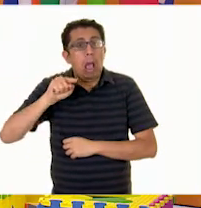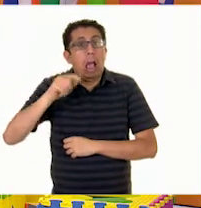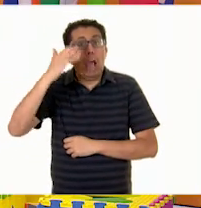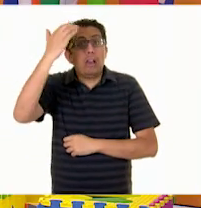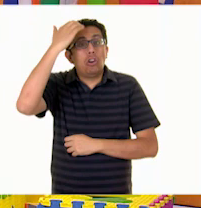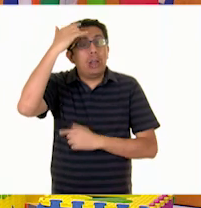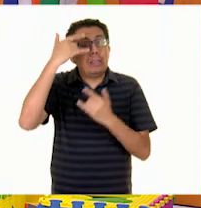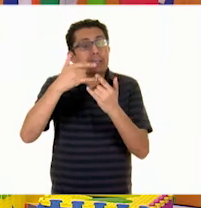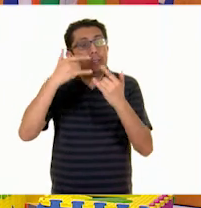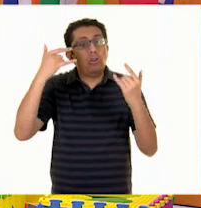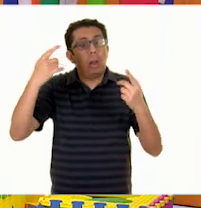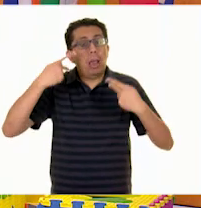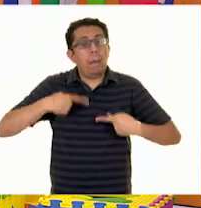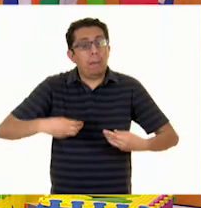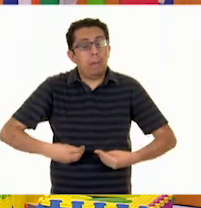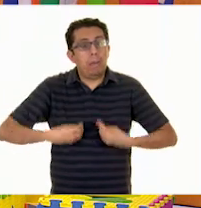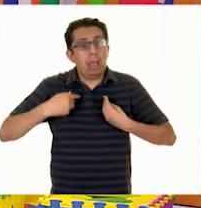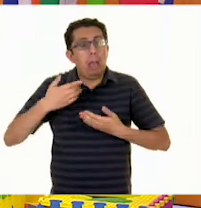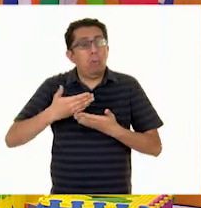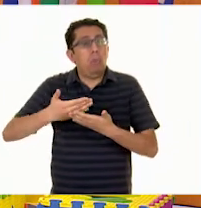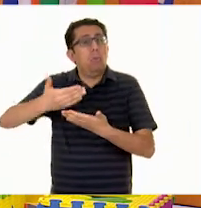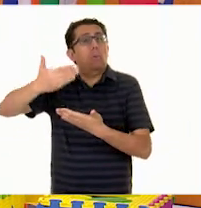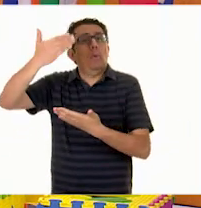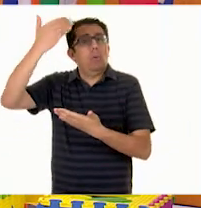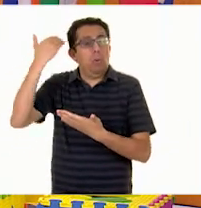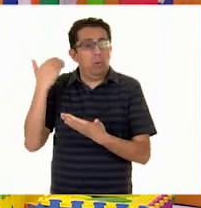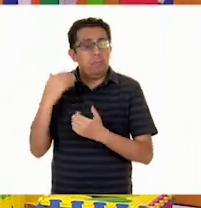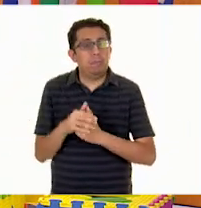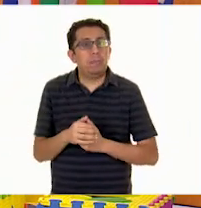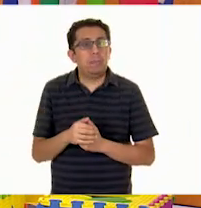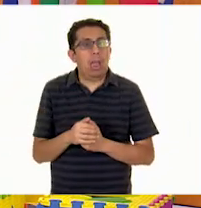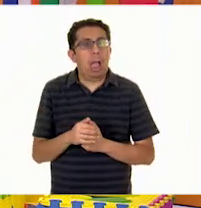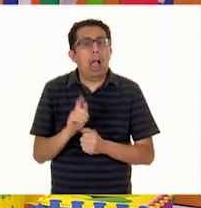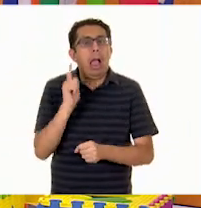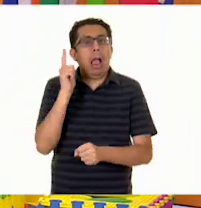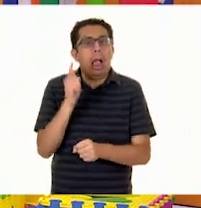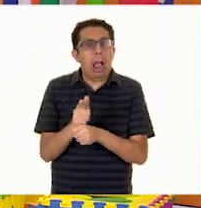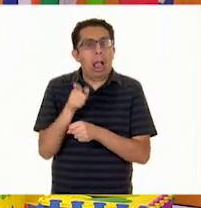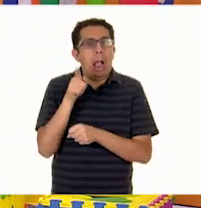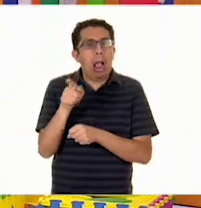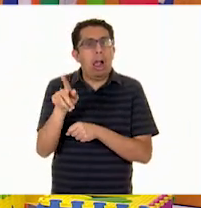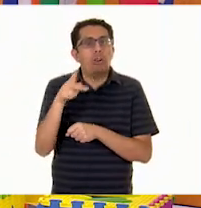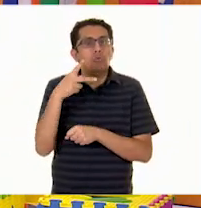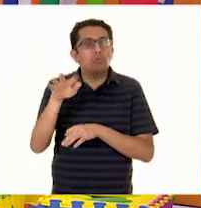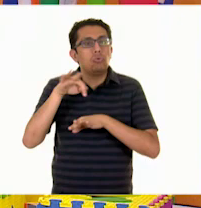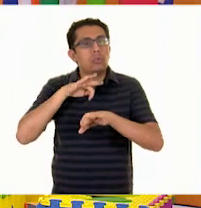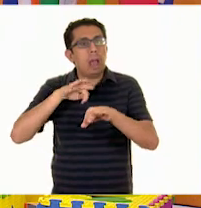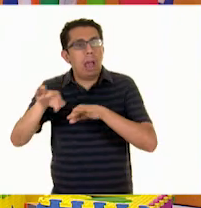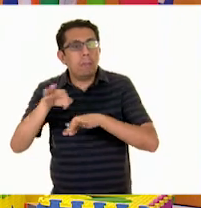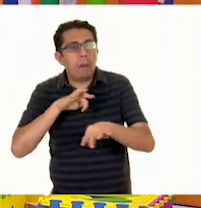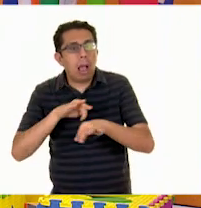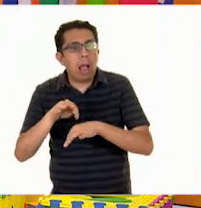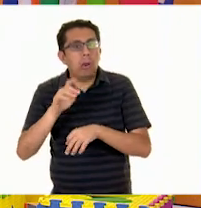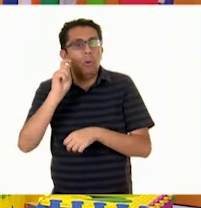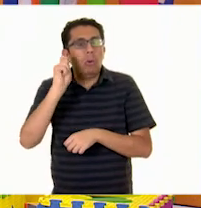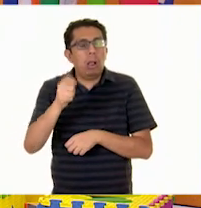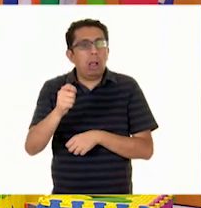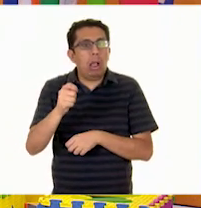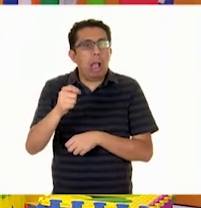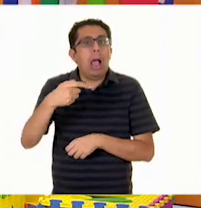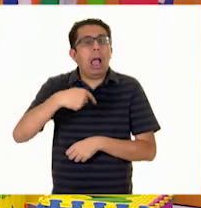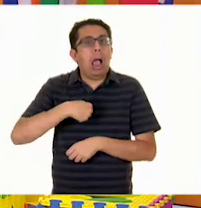de nuestros antepasados. Sí, nos dimos cuenta a que se dedicaban. Oye, me di cuenta que comían